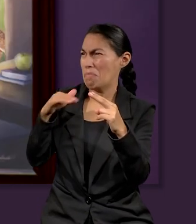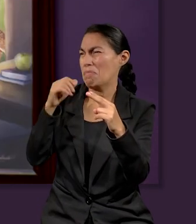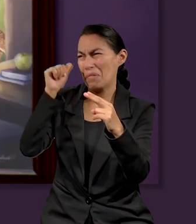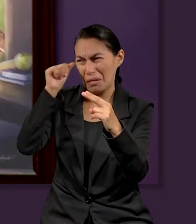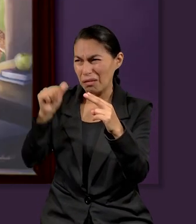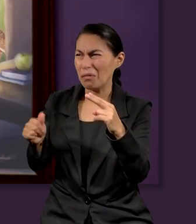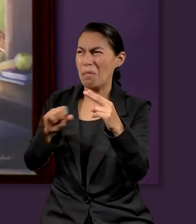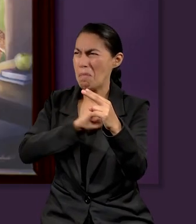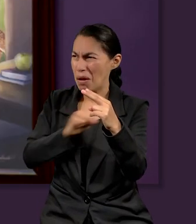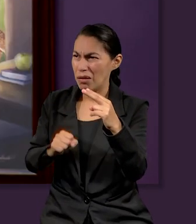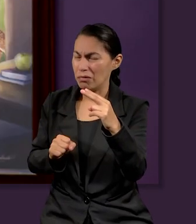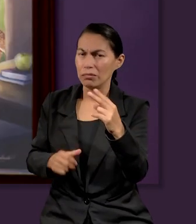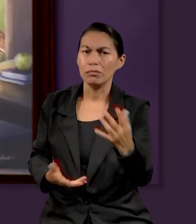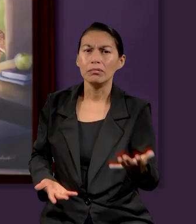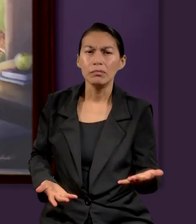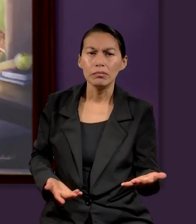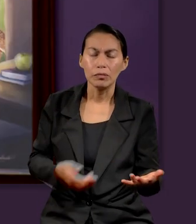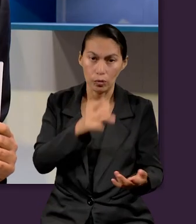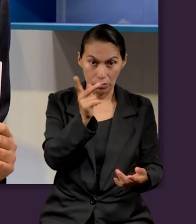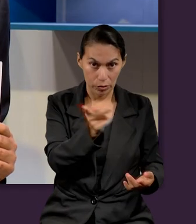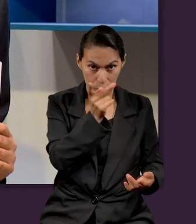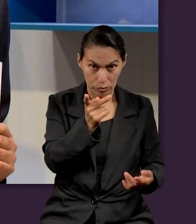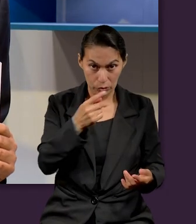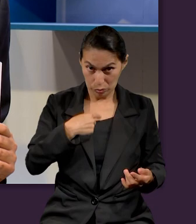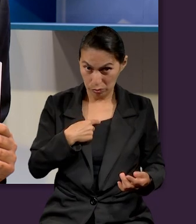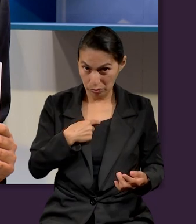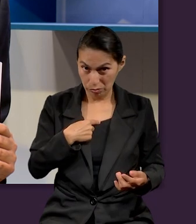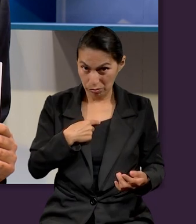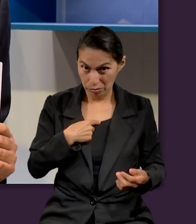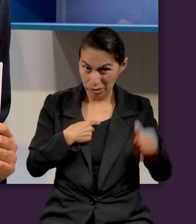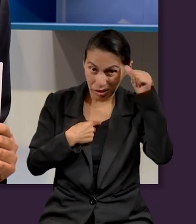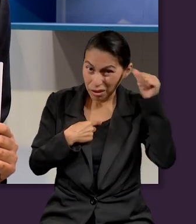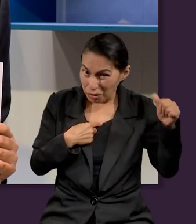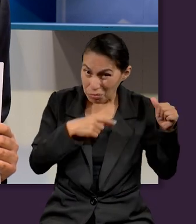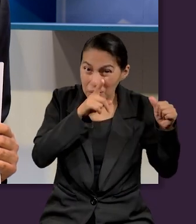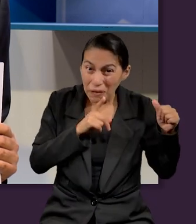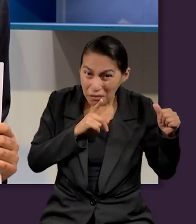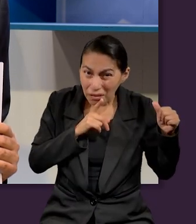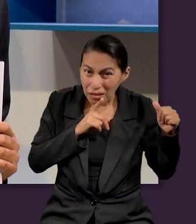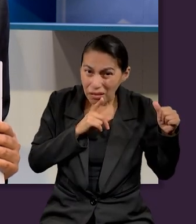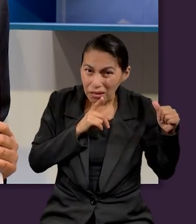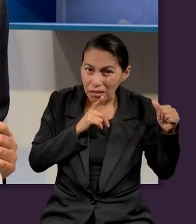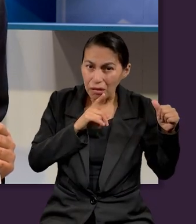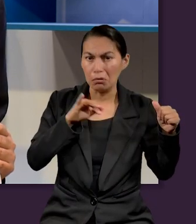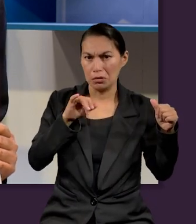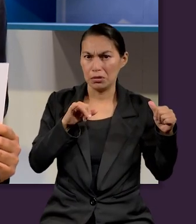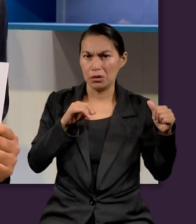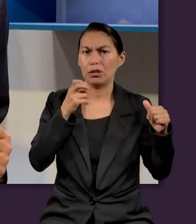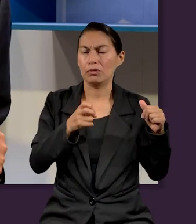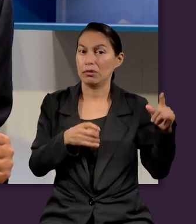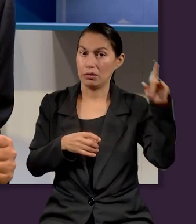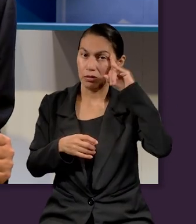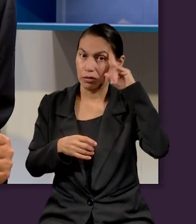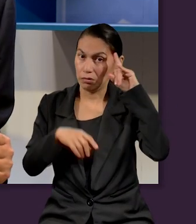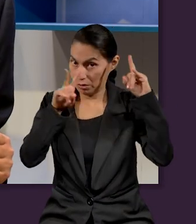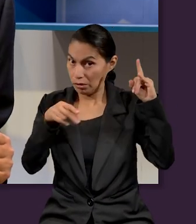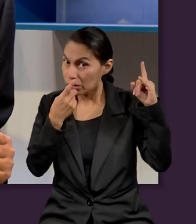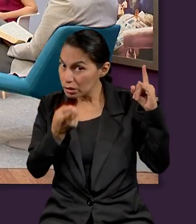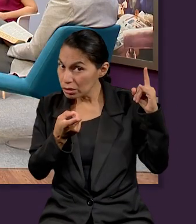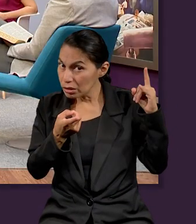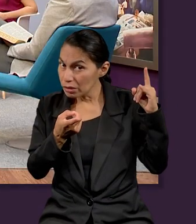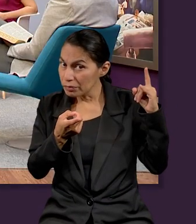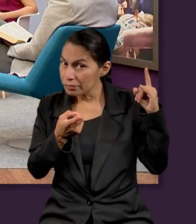Te hago una pregunta. ¿Es mentira que soy pecador? No, claro que no. Es verdad. O el diablo está diciendo la verdad.